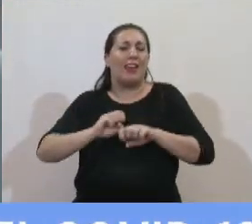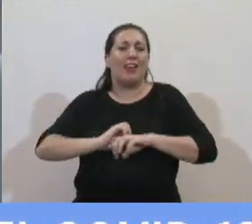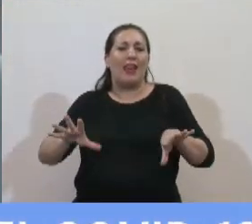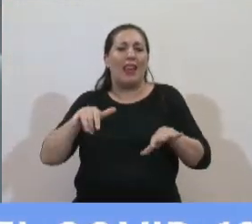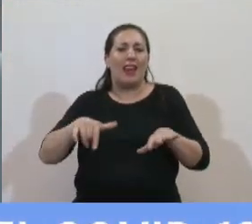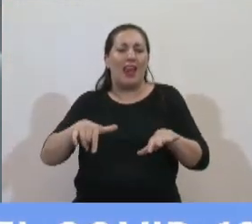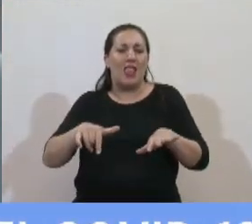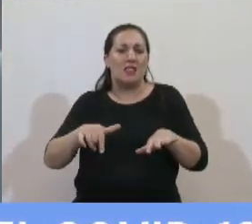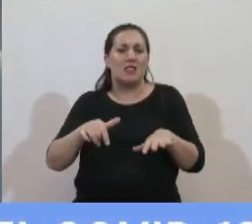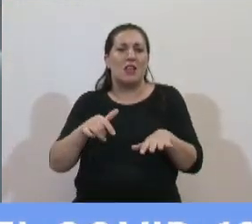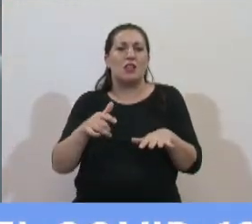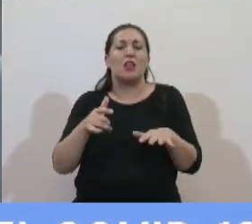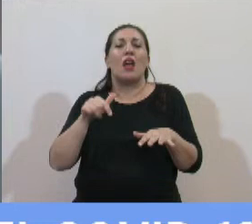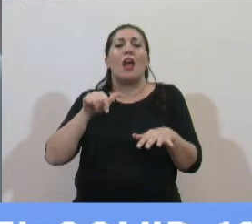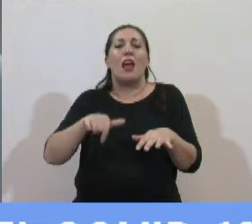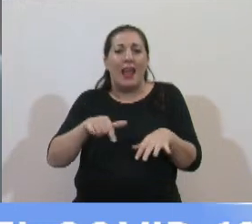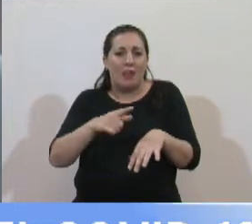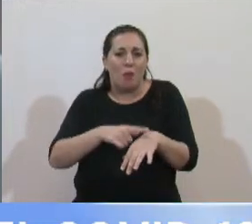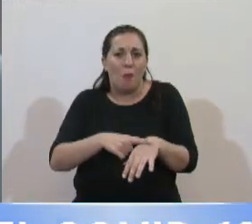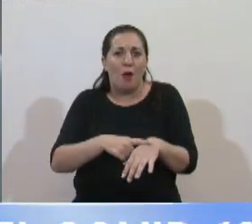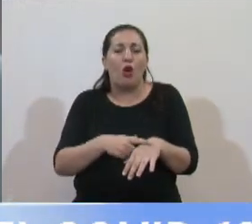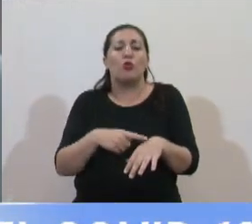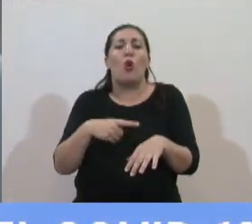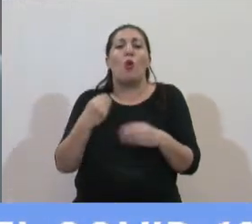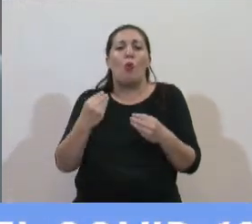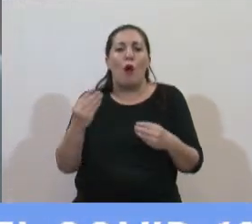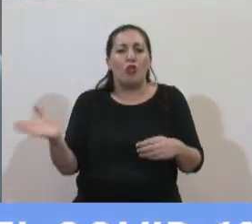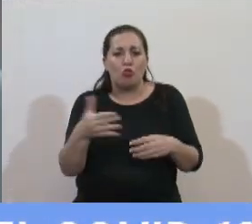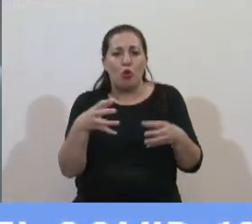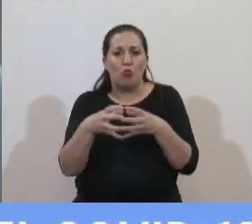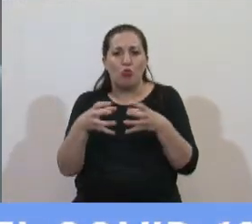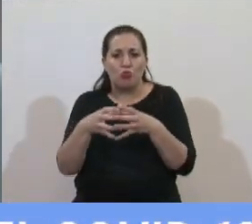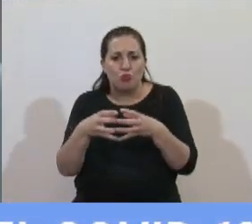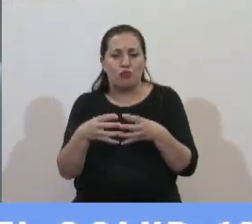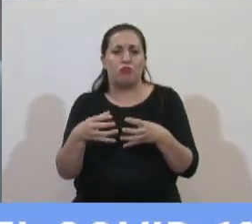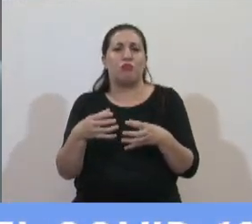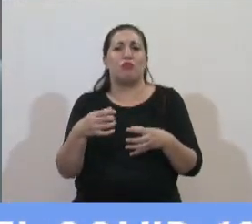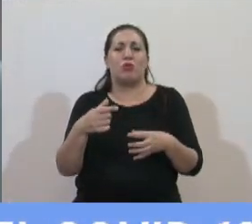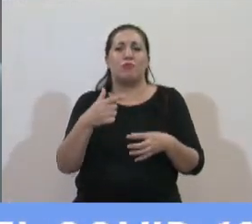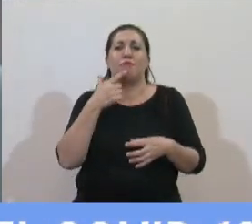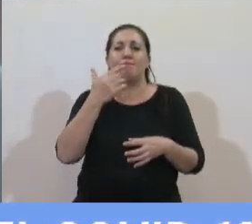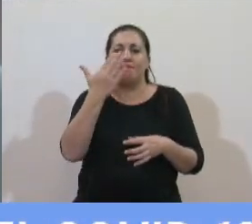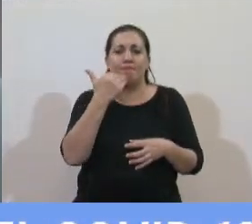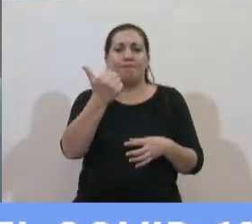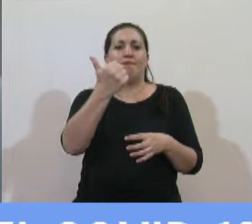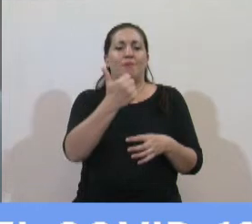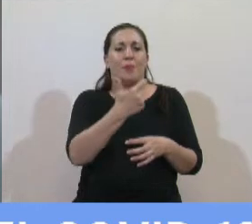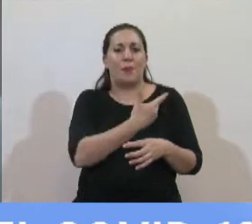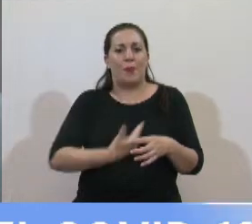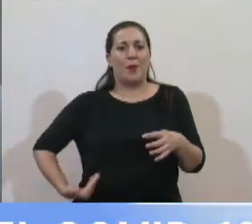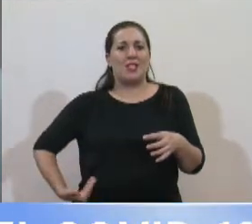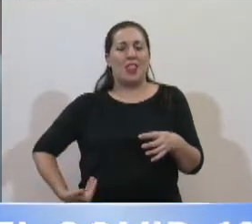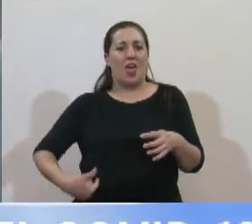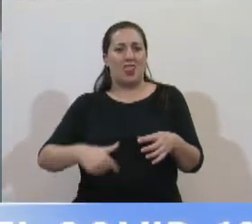atravesando cuando todos los opositores fuimos convocados por el presidente de la república en la Casa